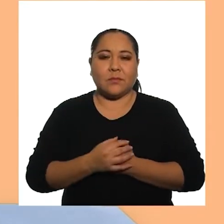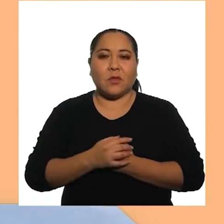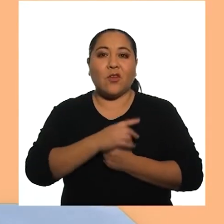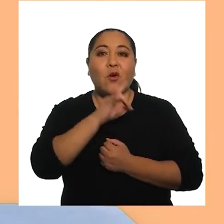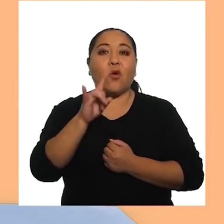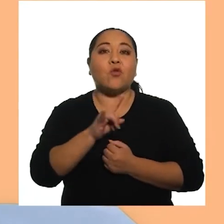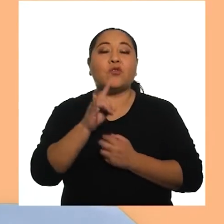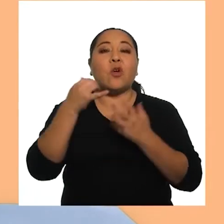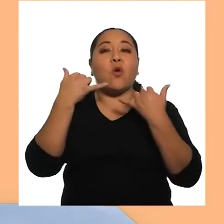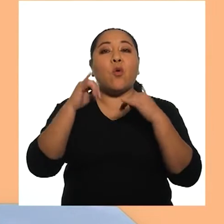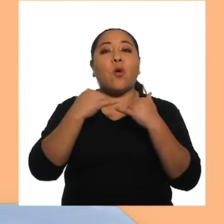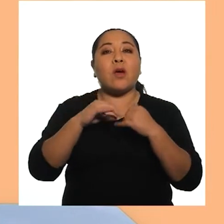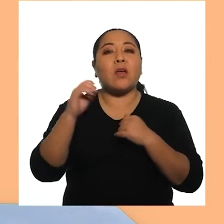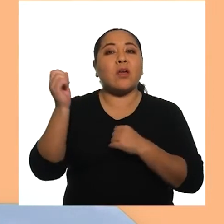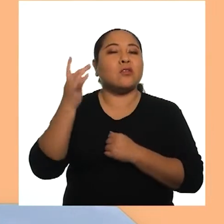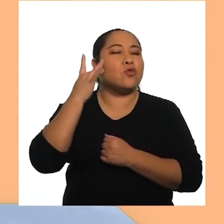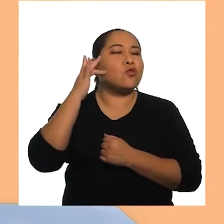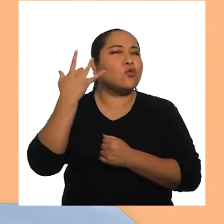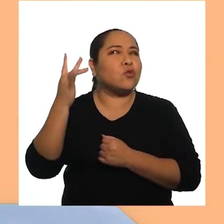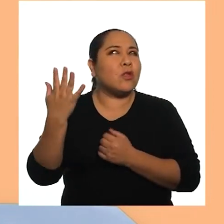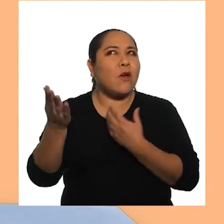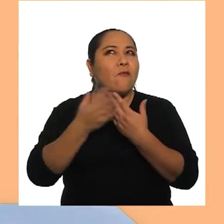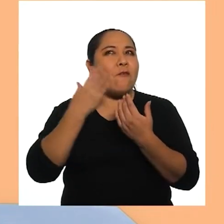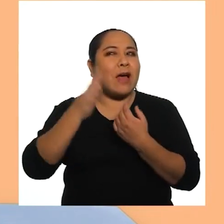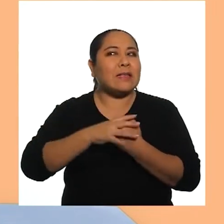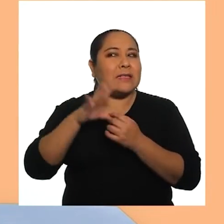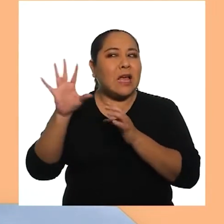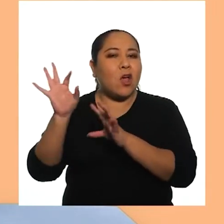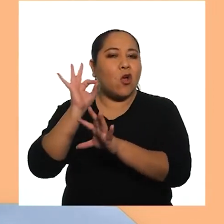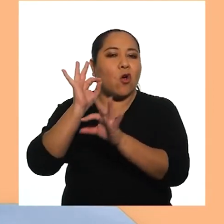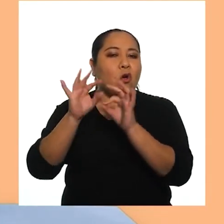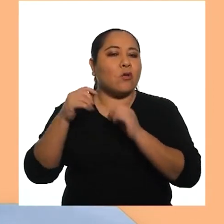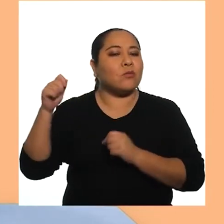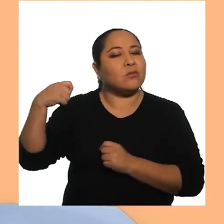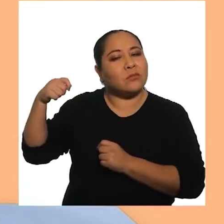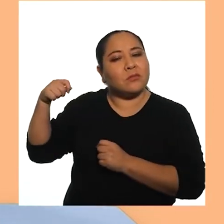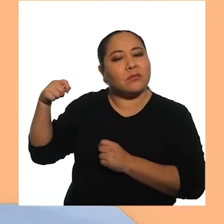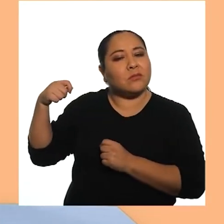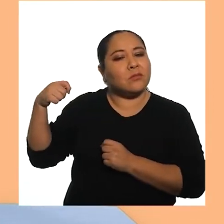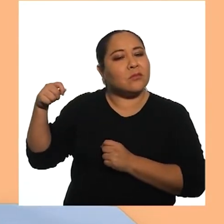Use juguetes con sonido para que sea más fácil localizarlos